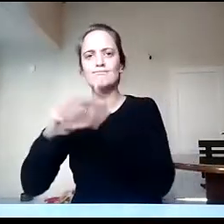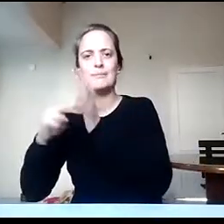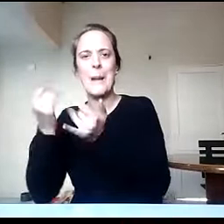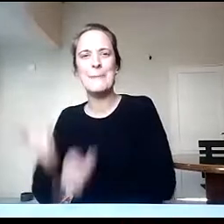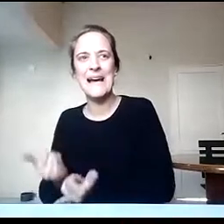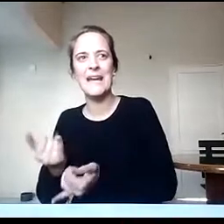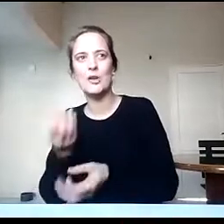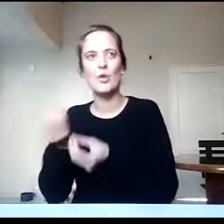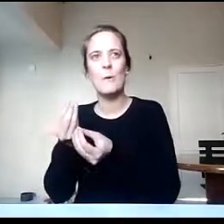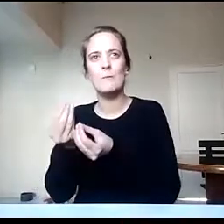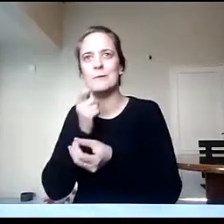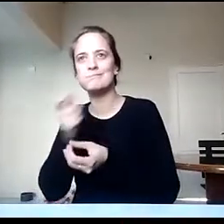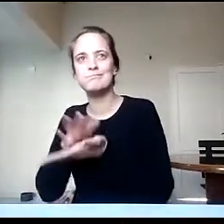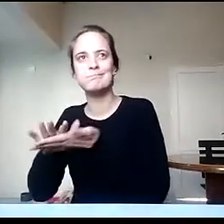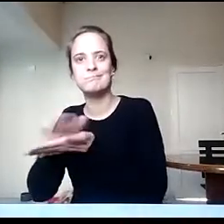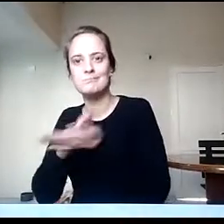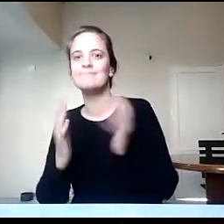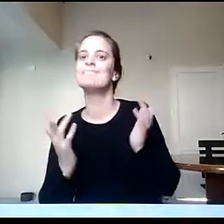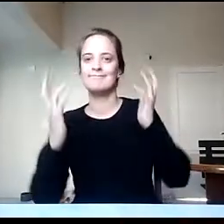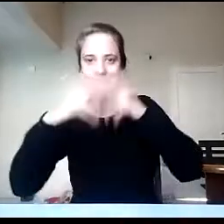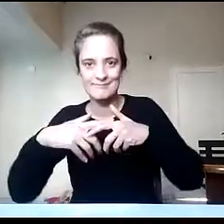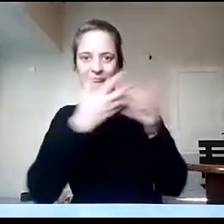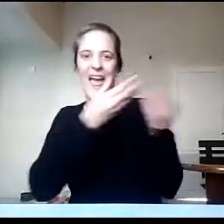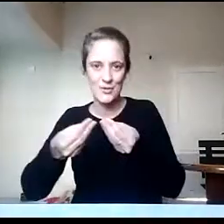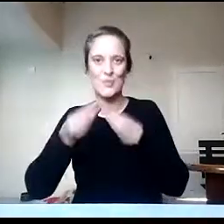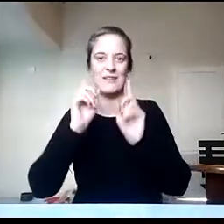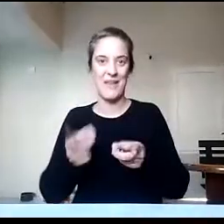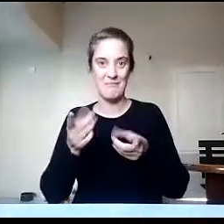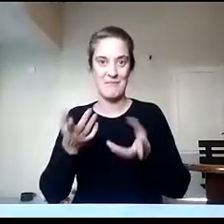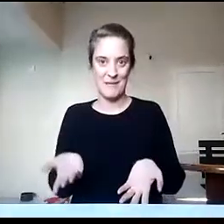eso, habíamos pensado también compartir con ustedes,